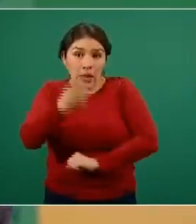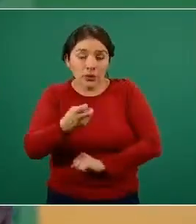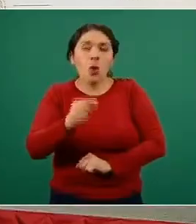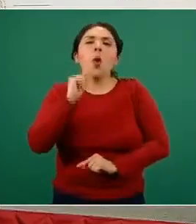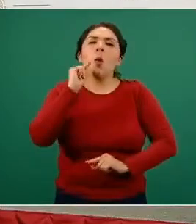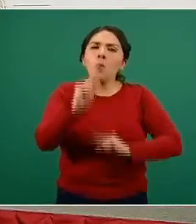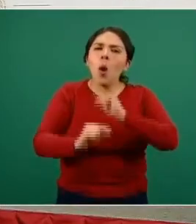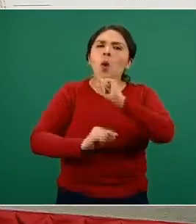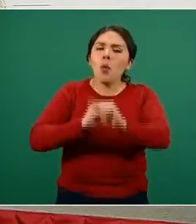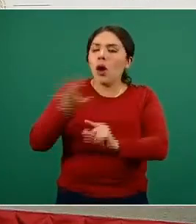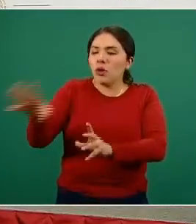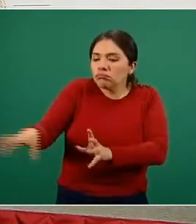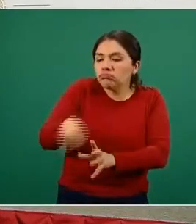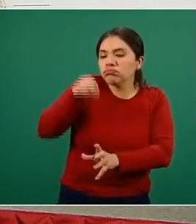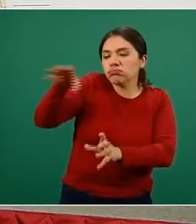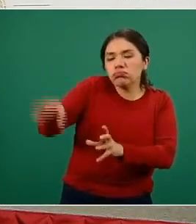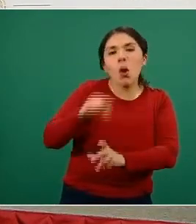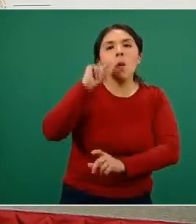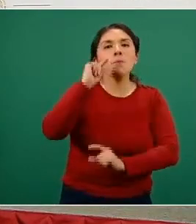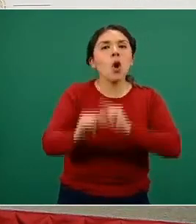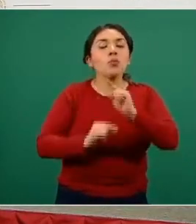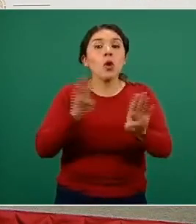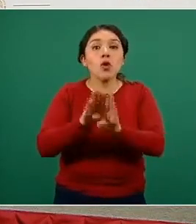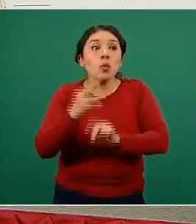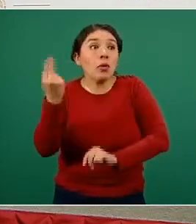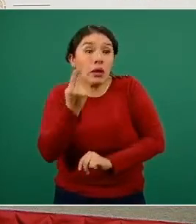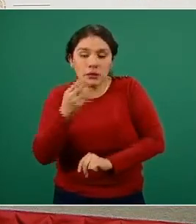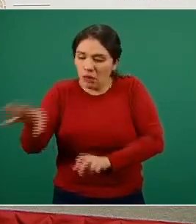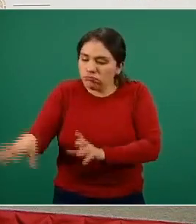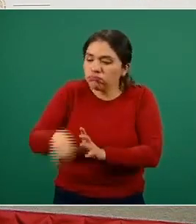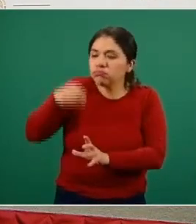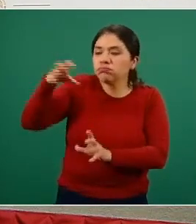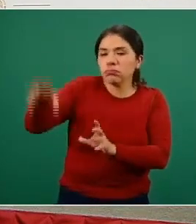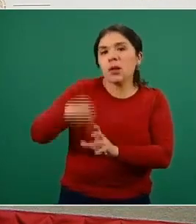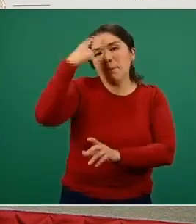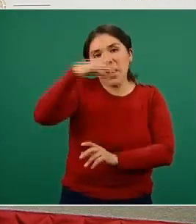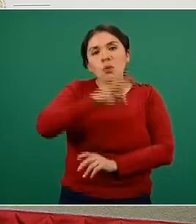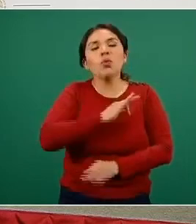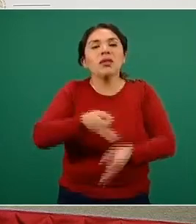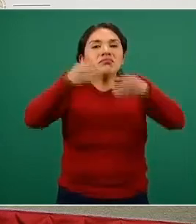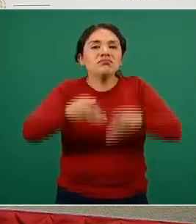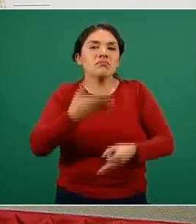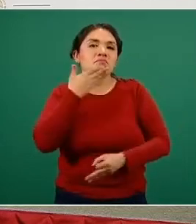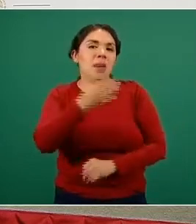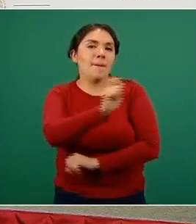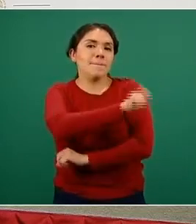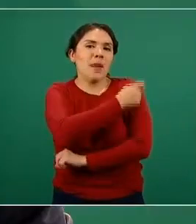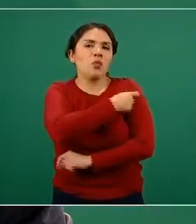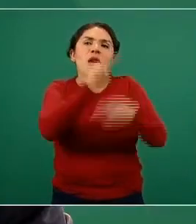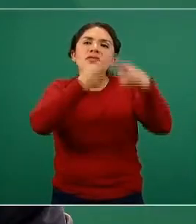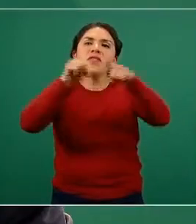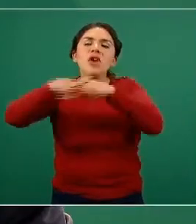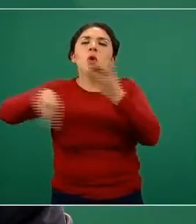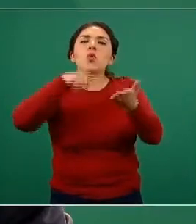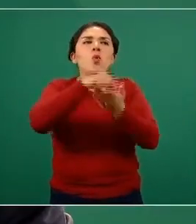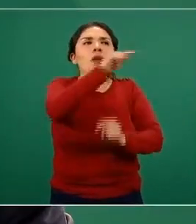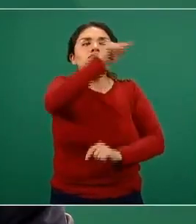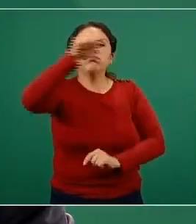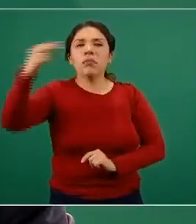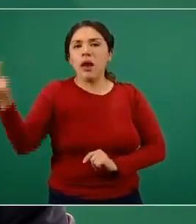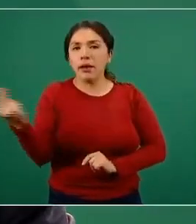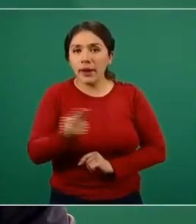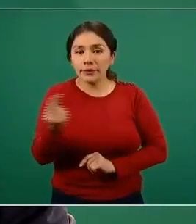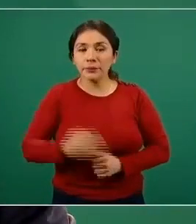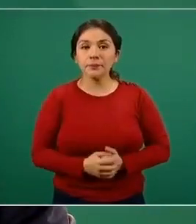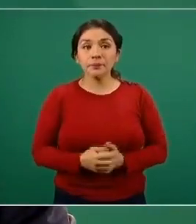sacando progresivamente conforme se va transcurriendo el proceso de vacunación en las distintas unidades de vacunación.